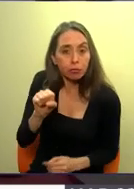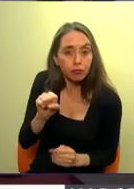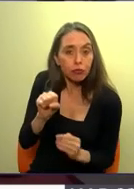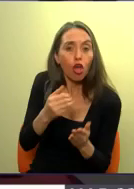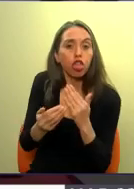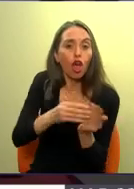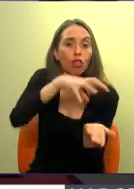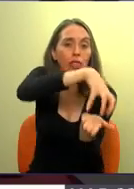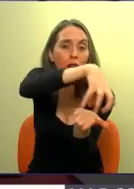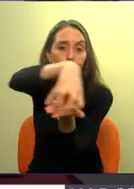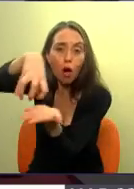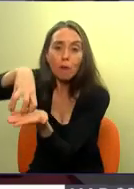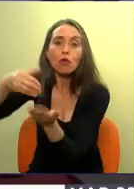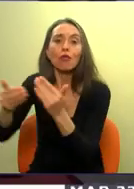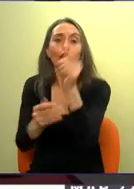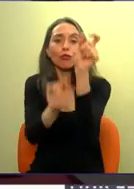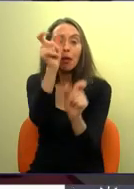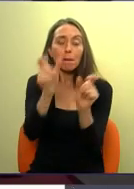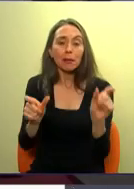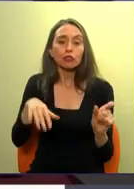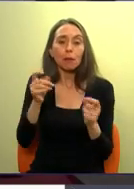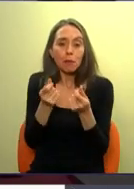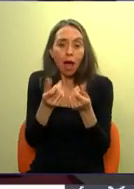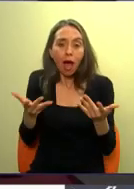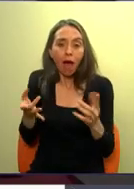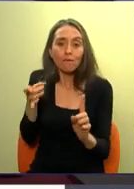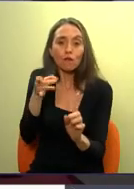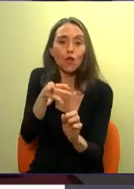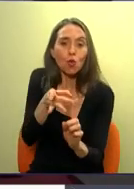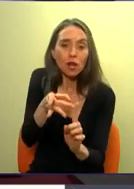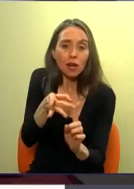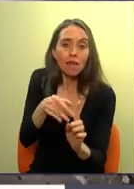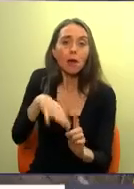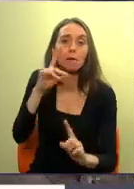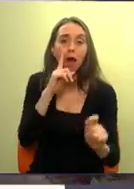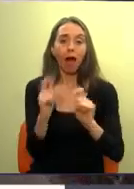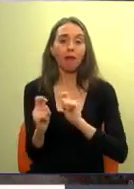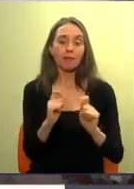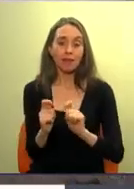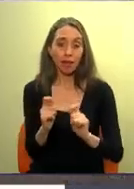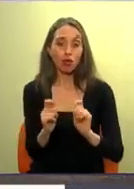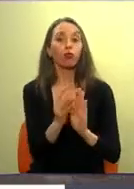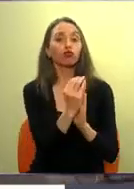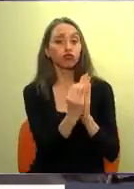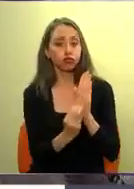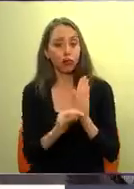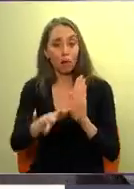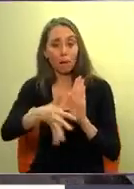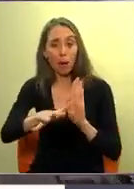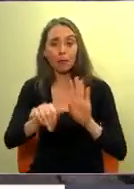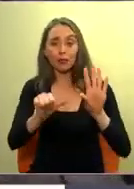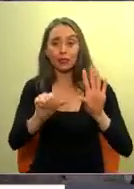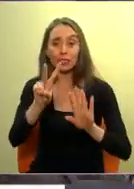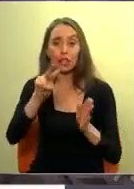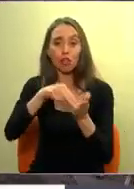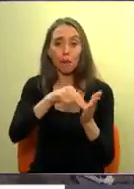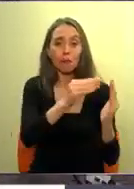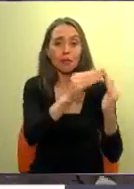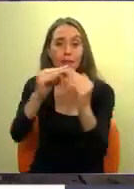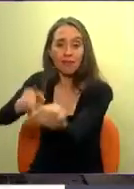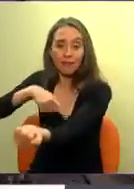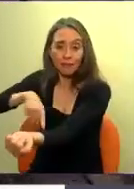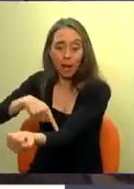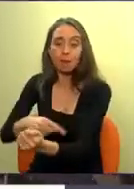territorios y las poblaciones que son más vulnerables y que están en mayor riesgo. Se incluirán aproximadamente 62.000 hogares y son